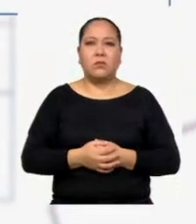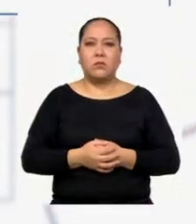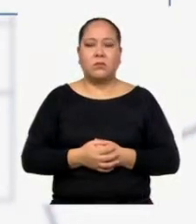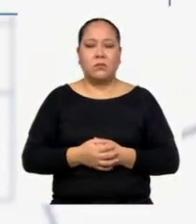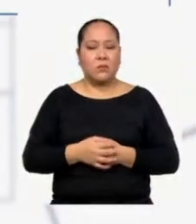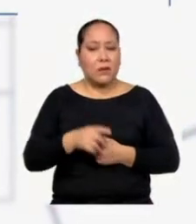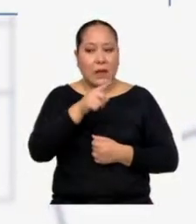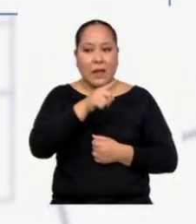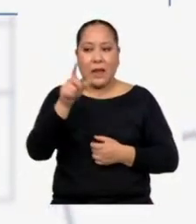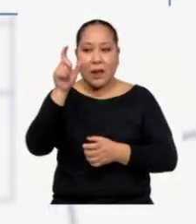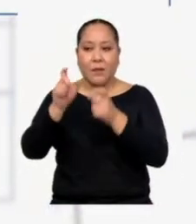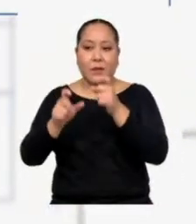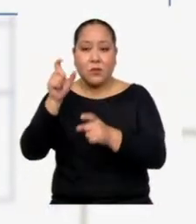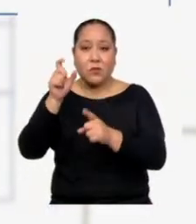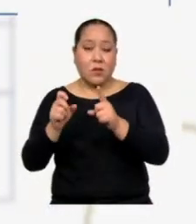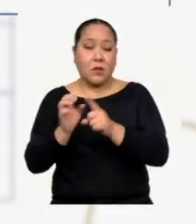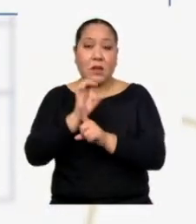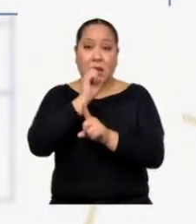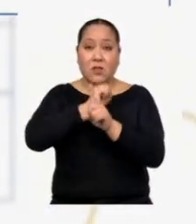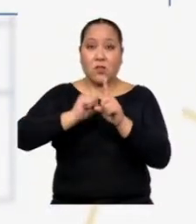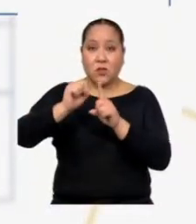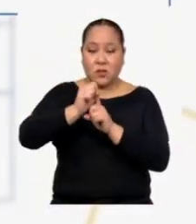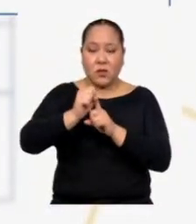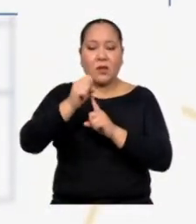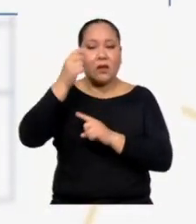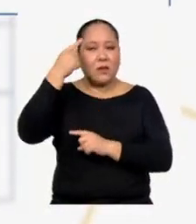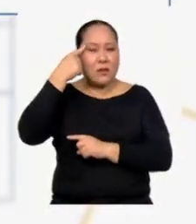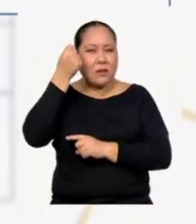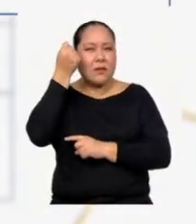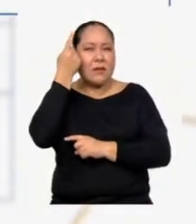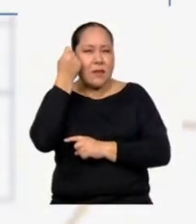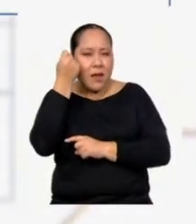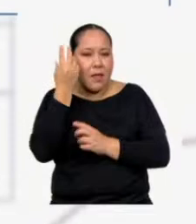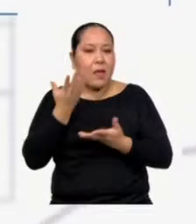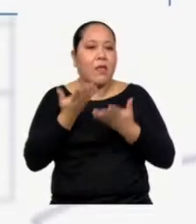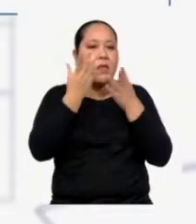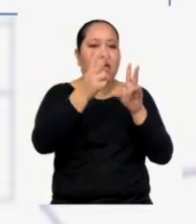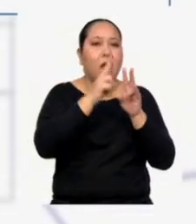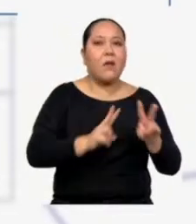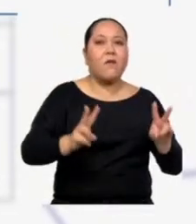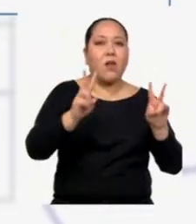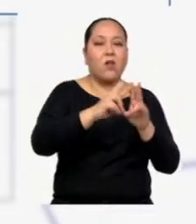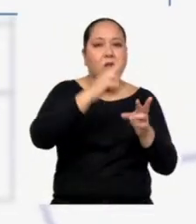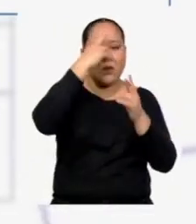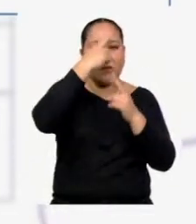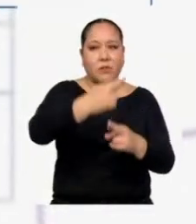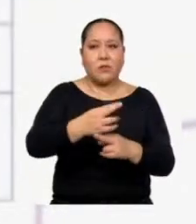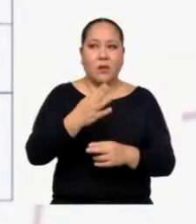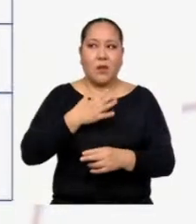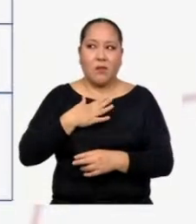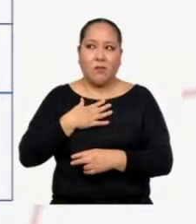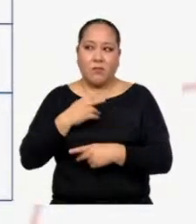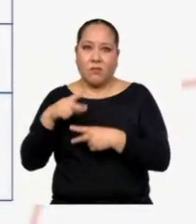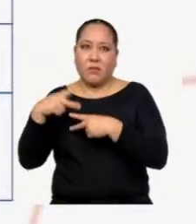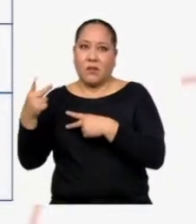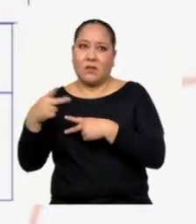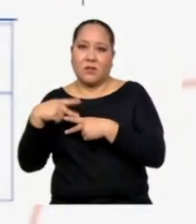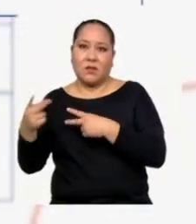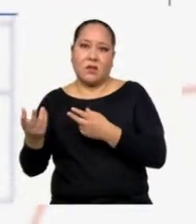Concientizar a la sociedad de valorarla y respetarla. En mi caso, sobre todo, a mis vecinas y vecinos.